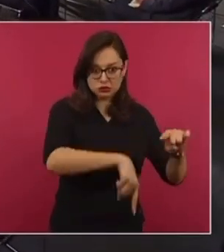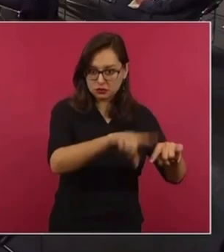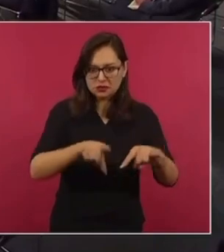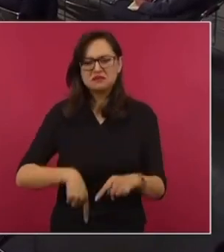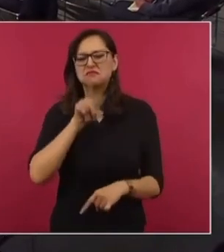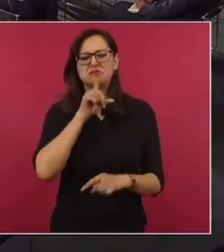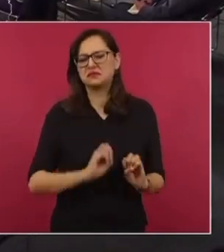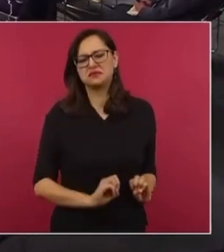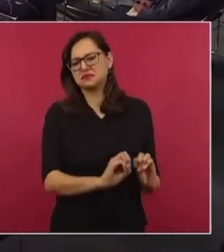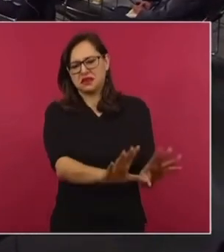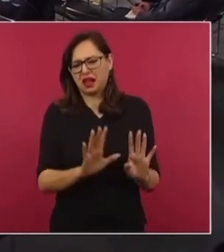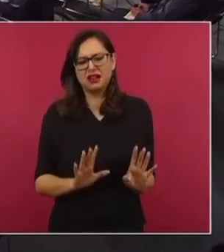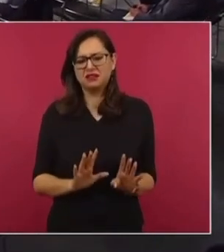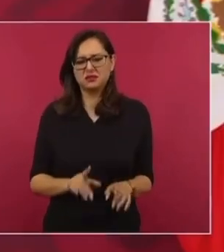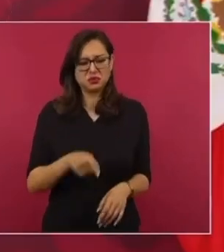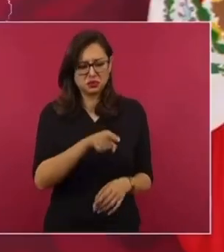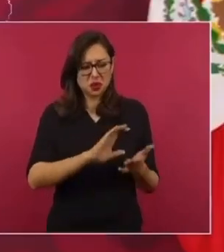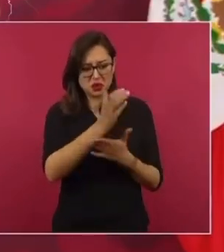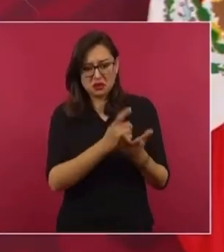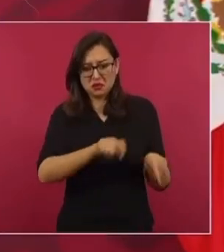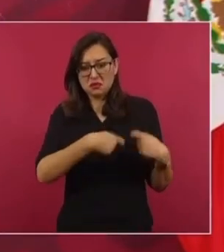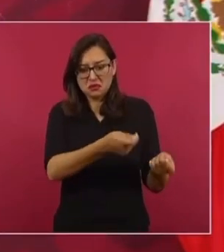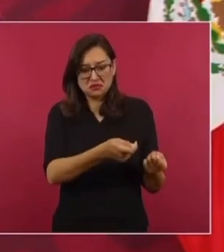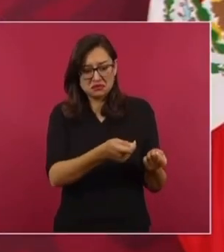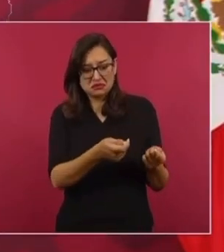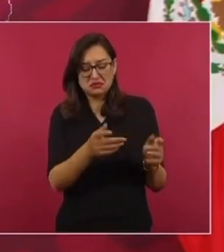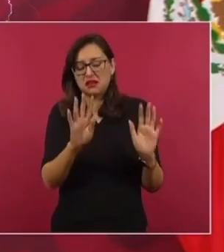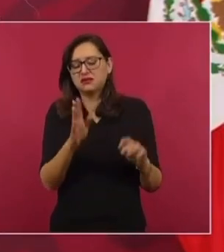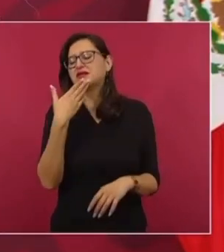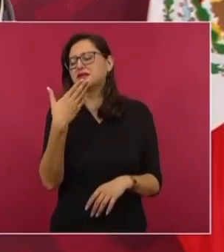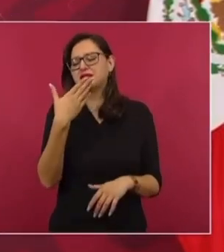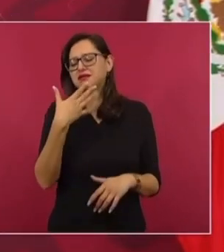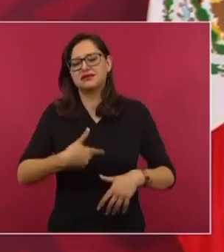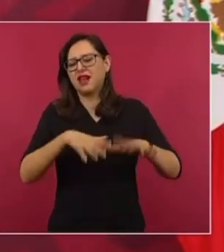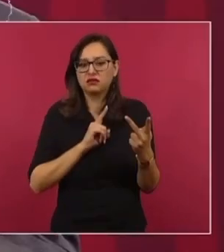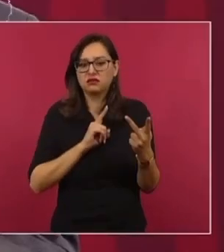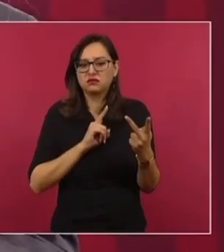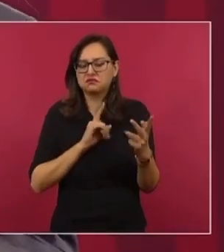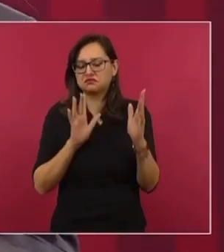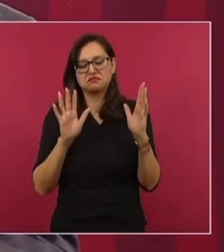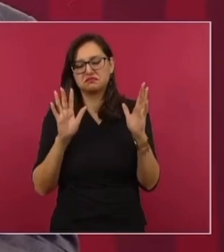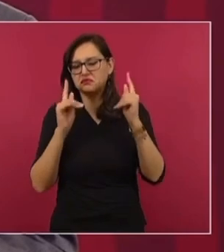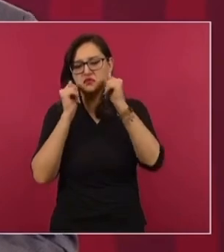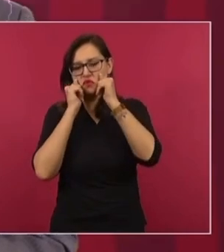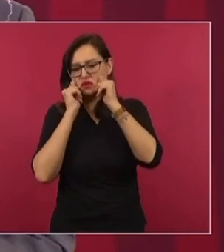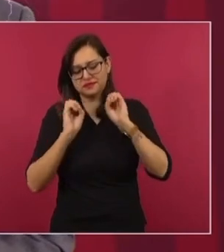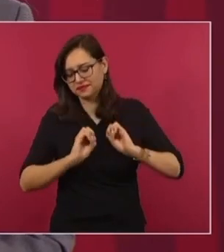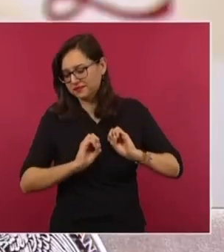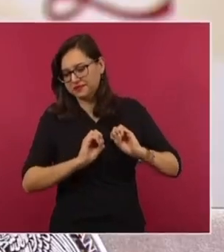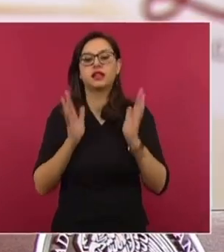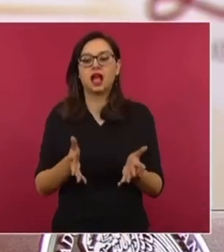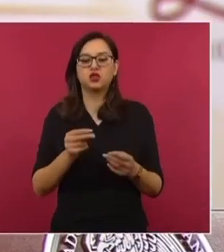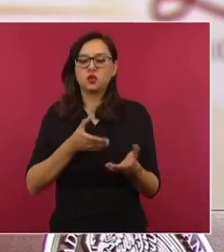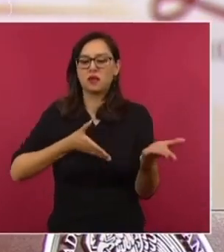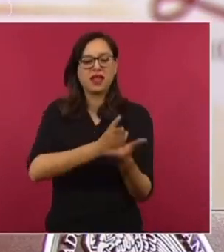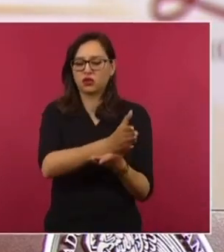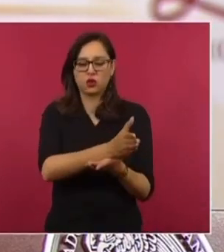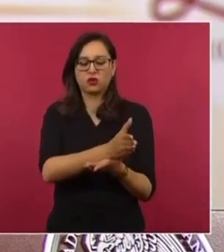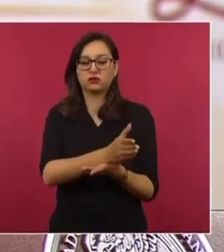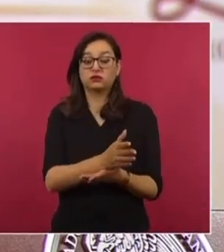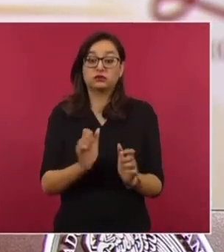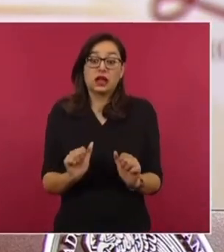eso. Se están respetando esas posesiones, aún cuando hay incumplimiento. Hemos actuado de manera muy responsable para no dar motivo a que